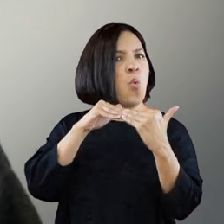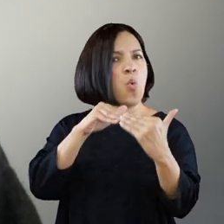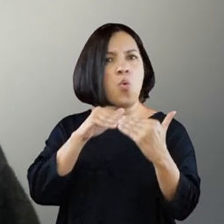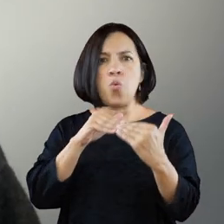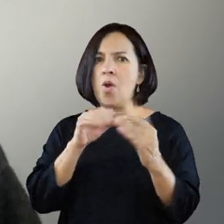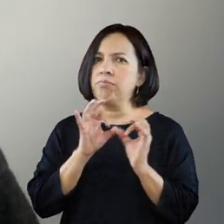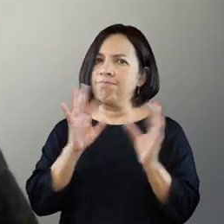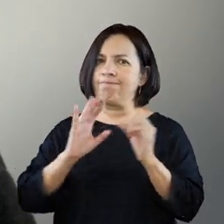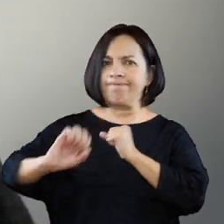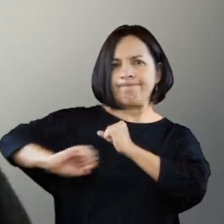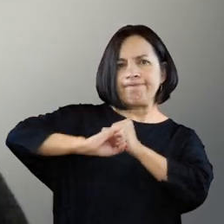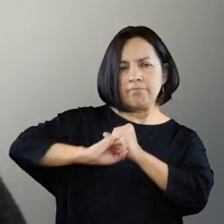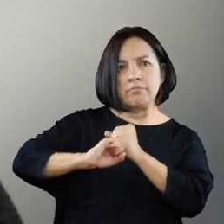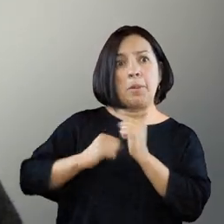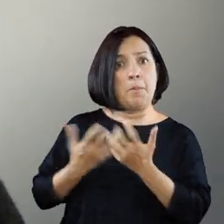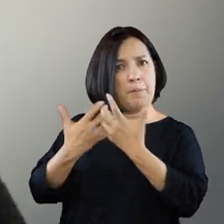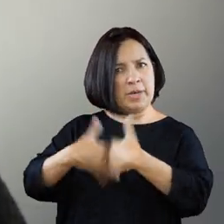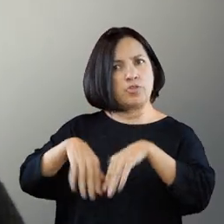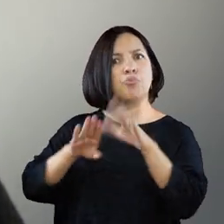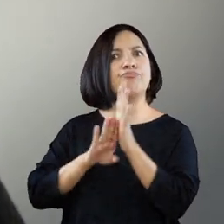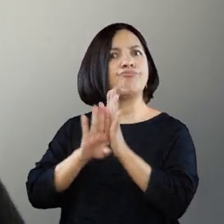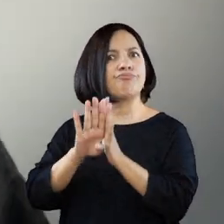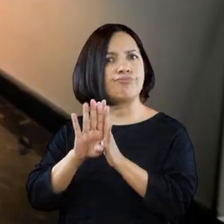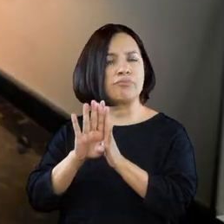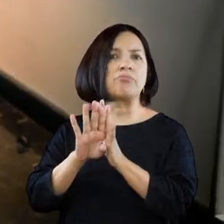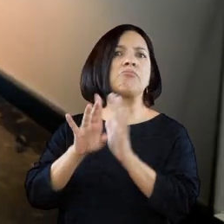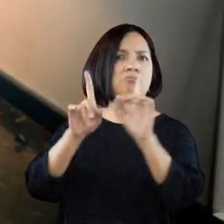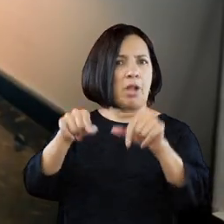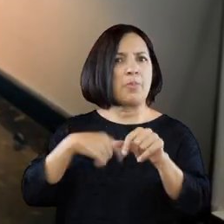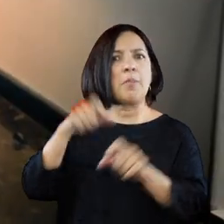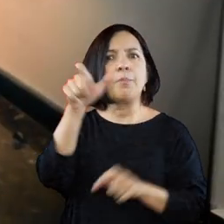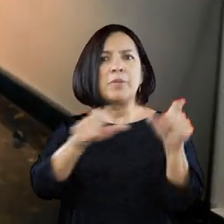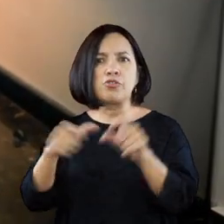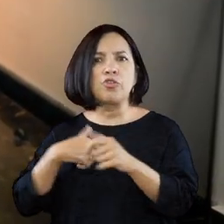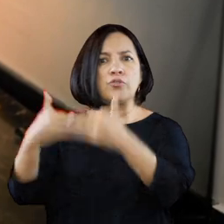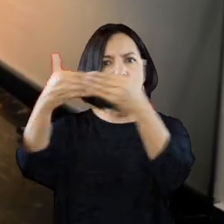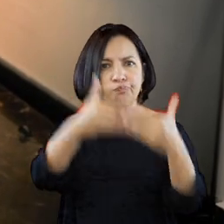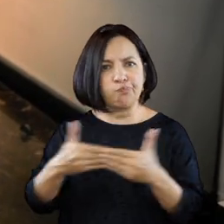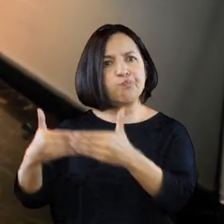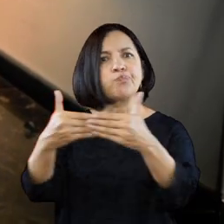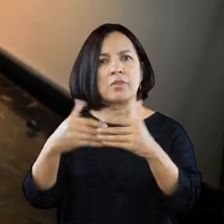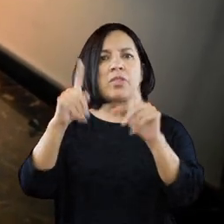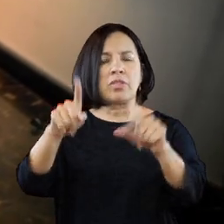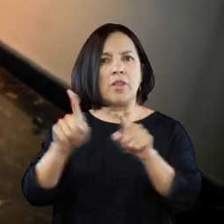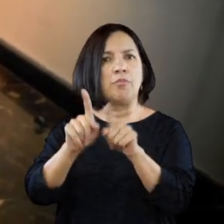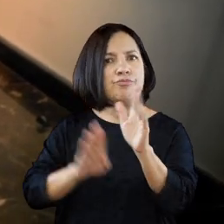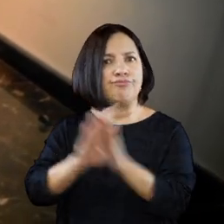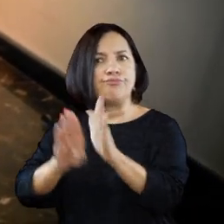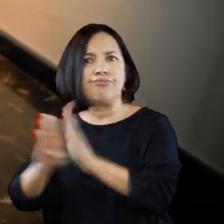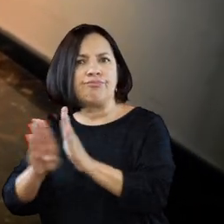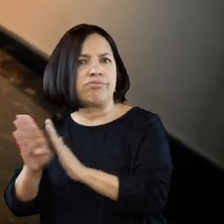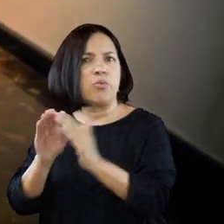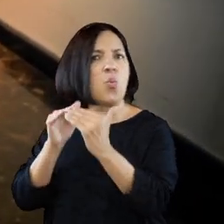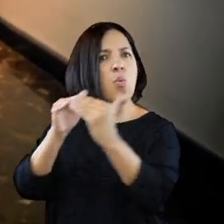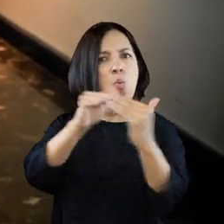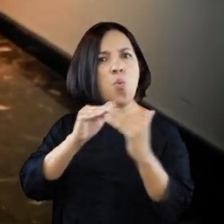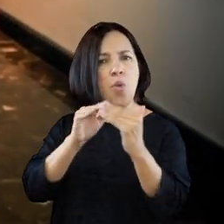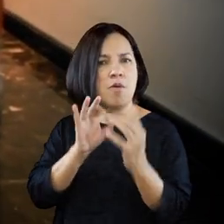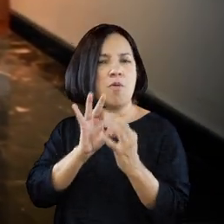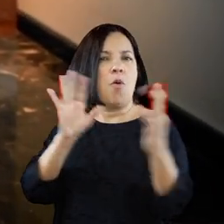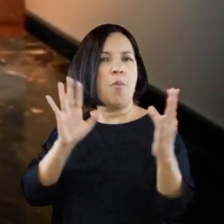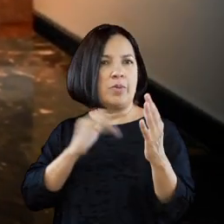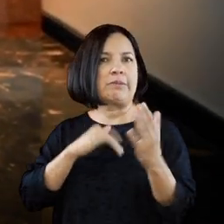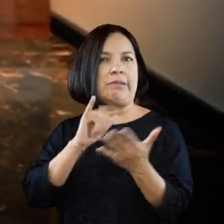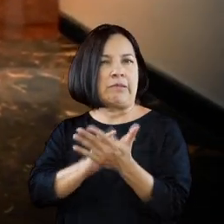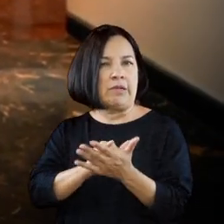gana-gana. Tanto Securitas ha ganado y obviamente las personas discapacitadas también han ganado porque les